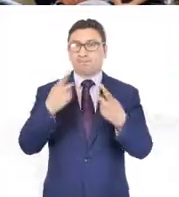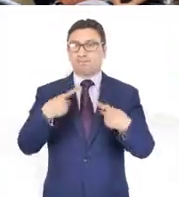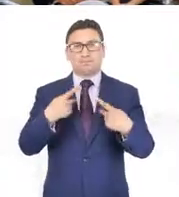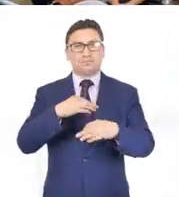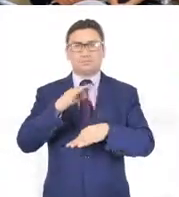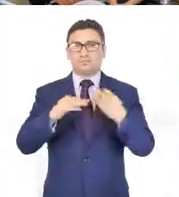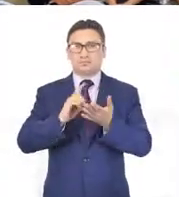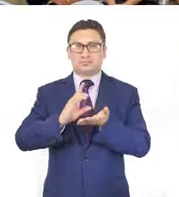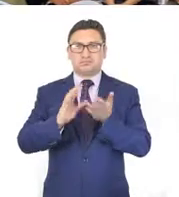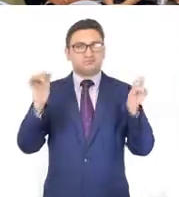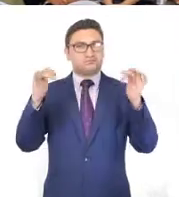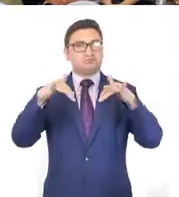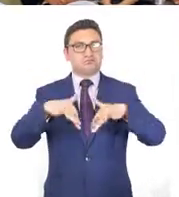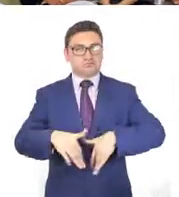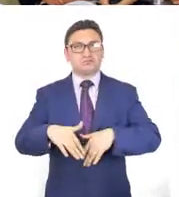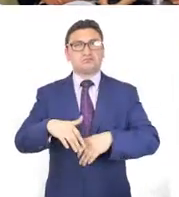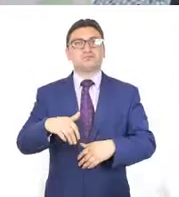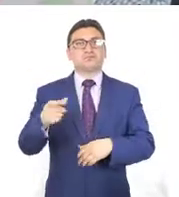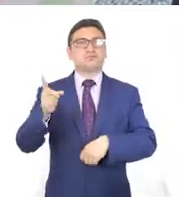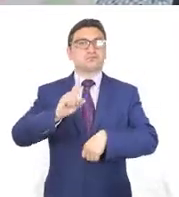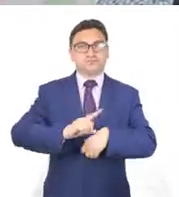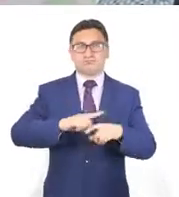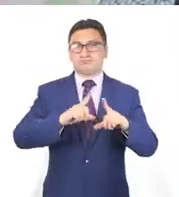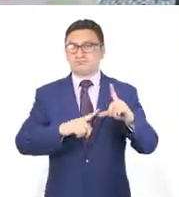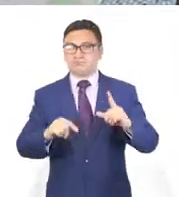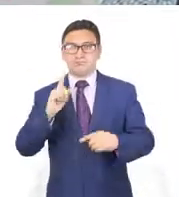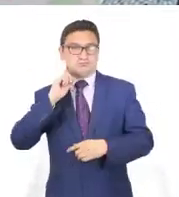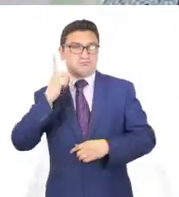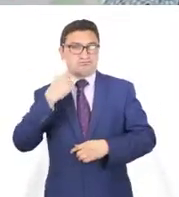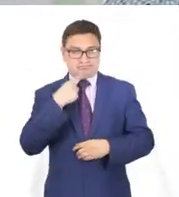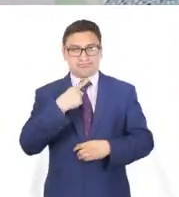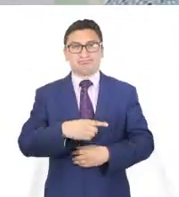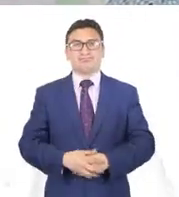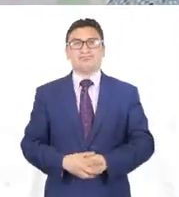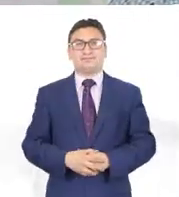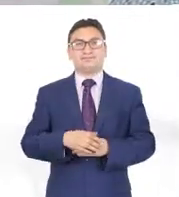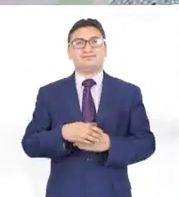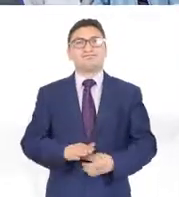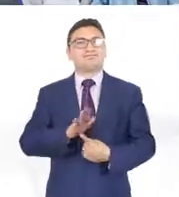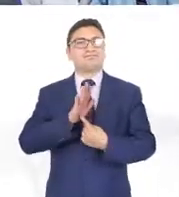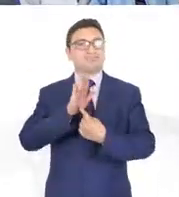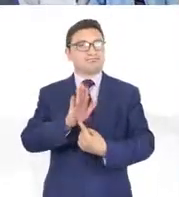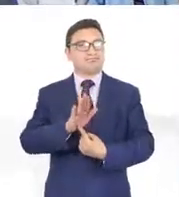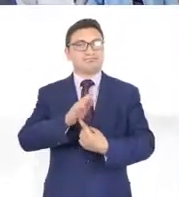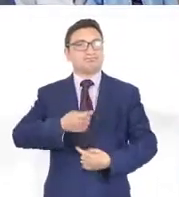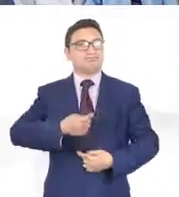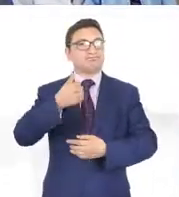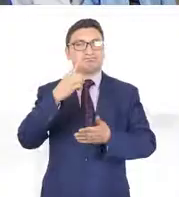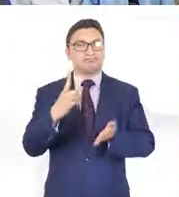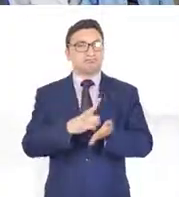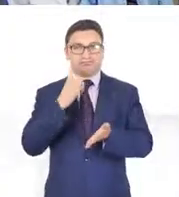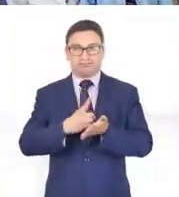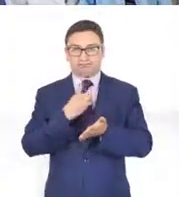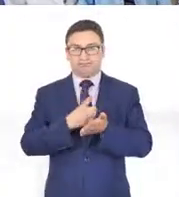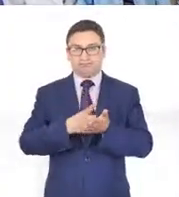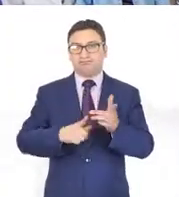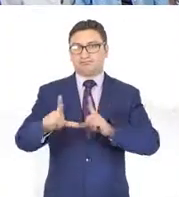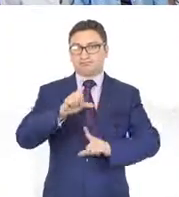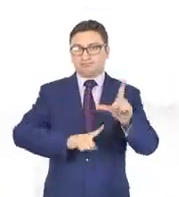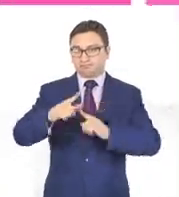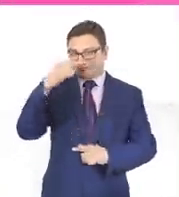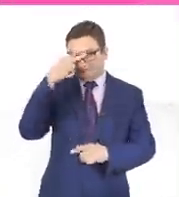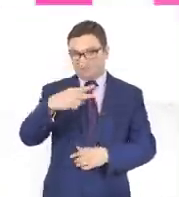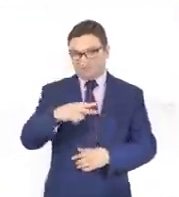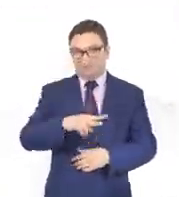Presentamos el primer diccionario de lengua de señas mexicana de la Ciudad de México en las instalaciones de Indiscapacidad CDMX.